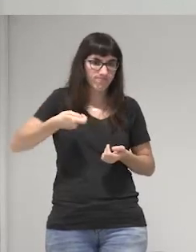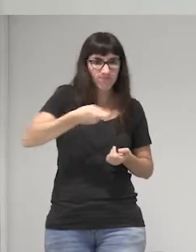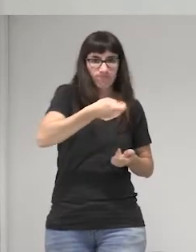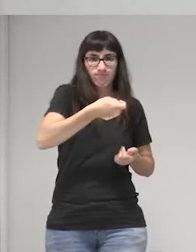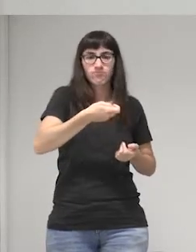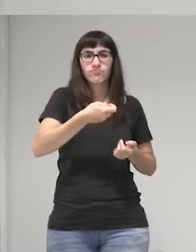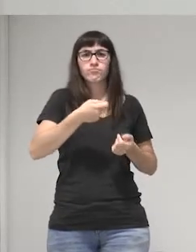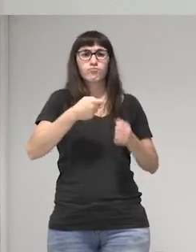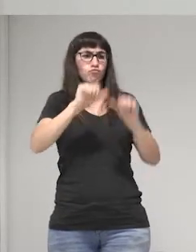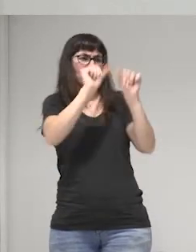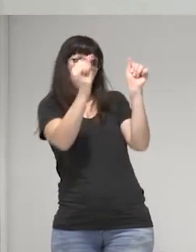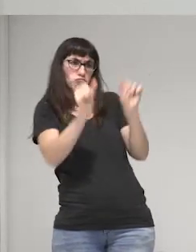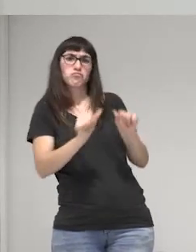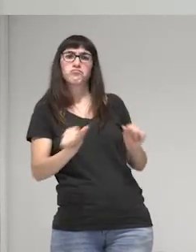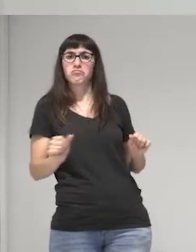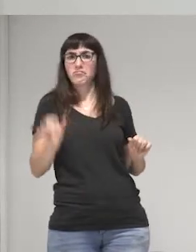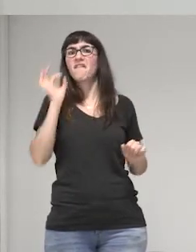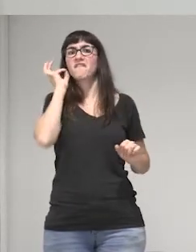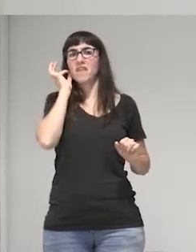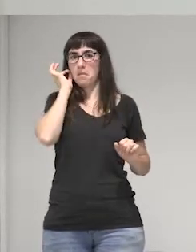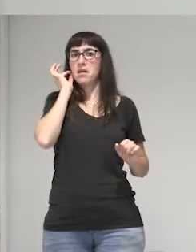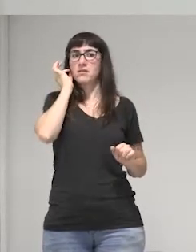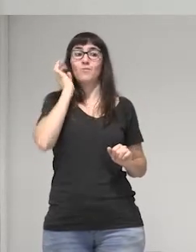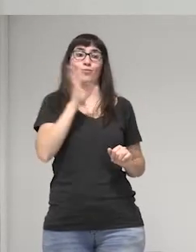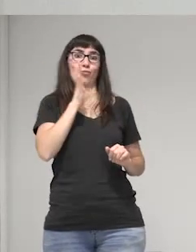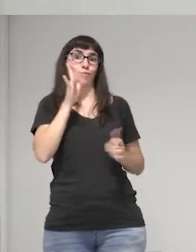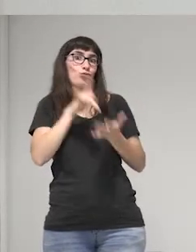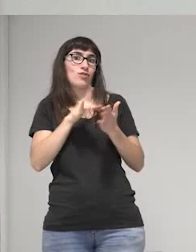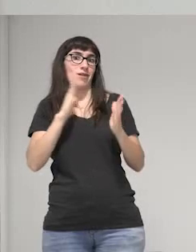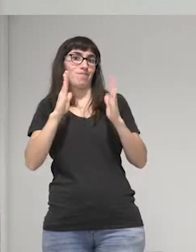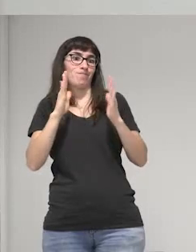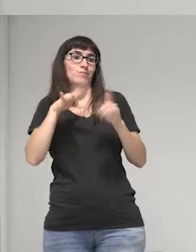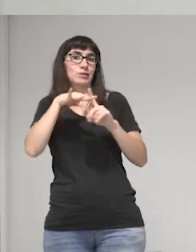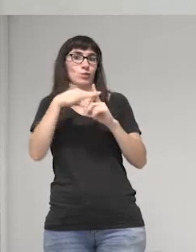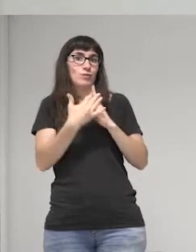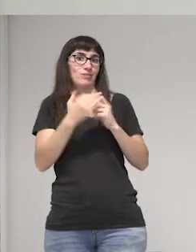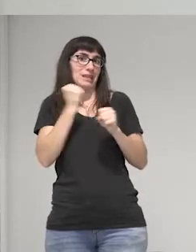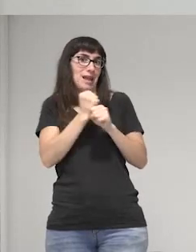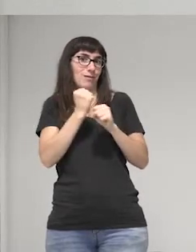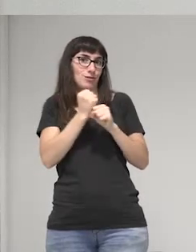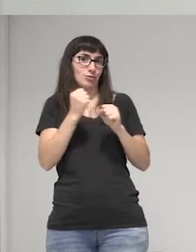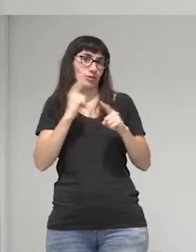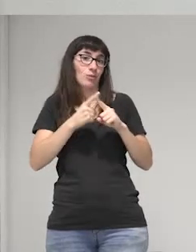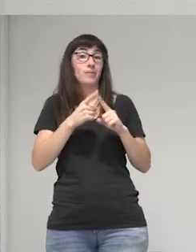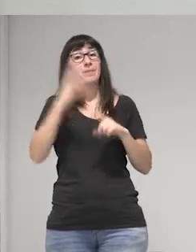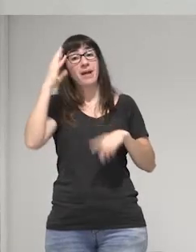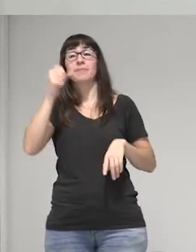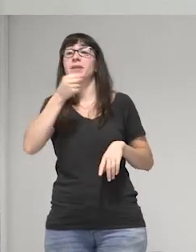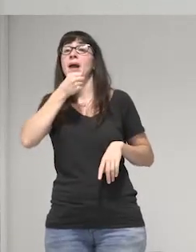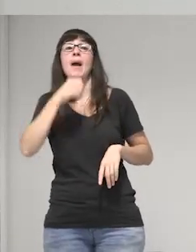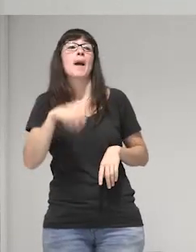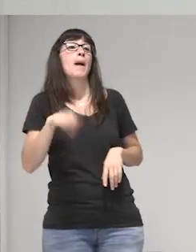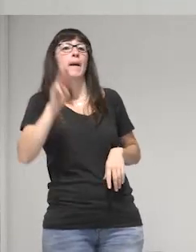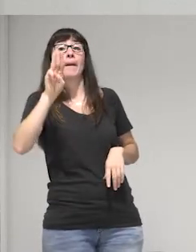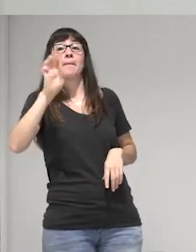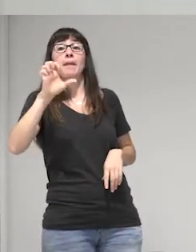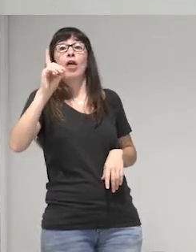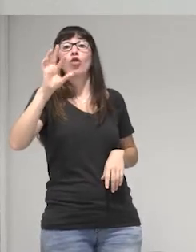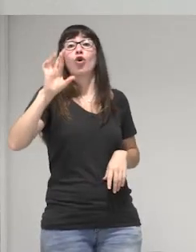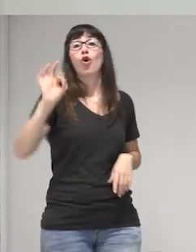femenina porque aparte estaba en contexto de trabajo sexual y empiezan a decirle Pedro Pedro Pedro